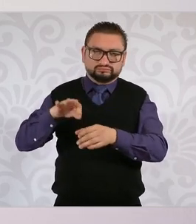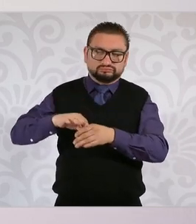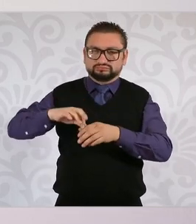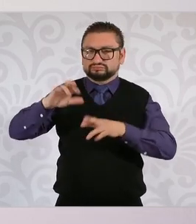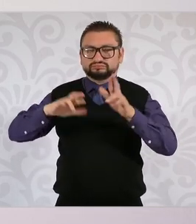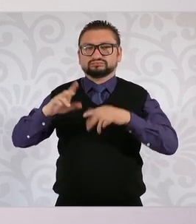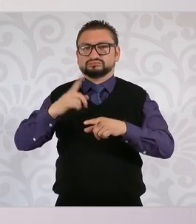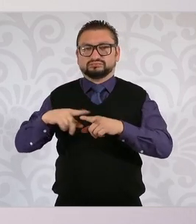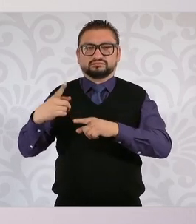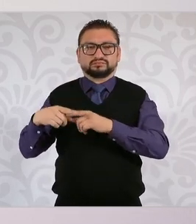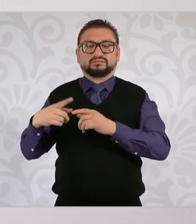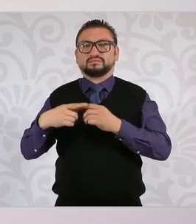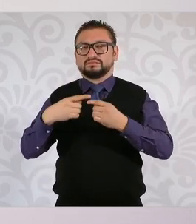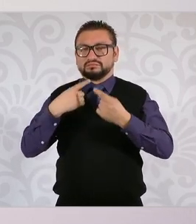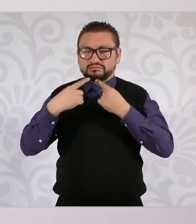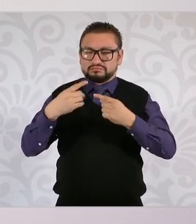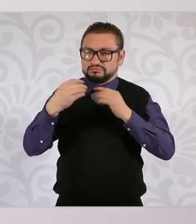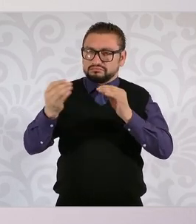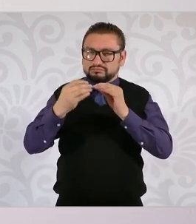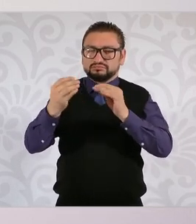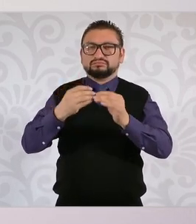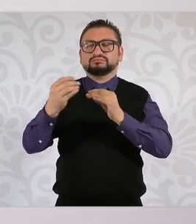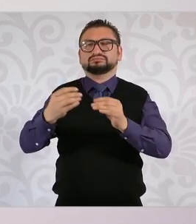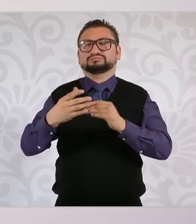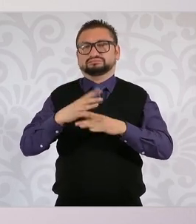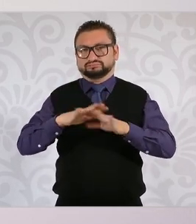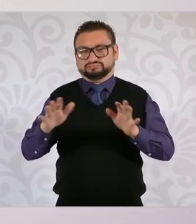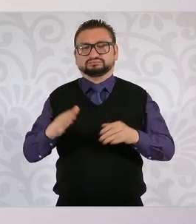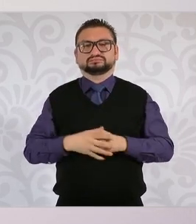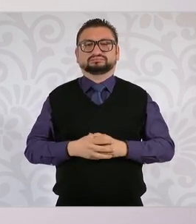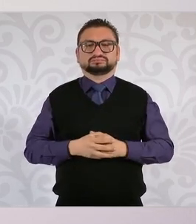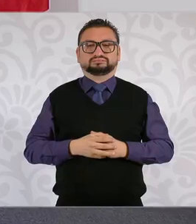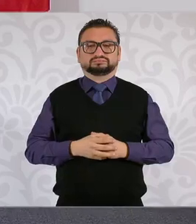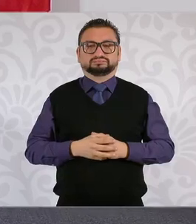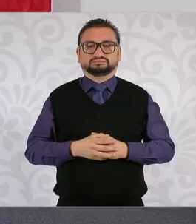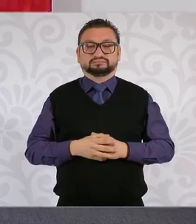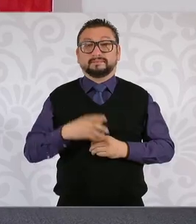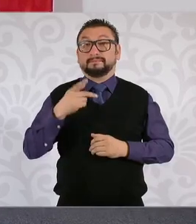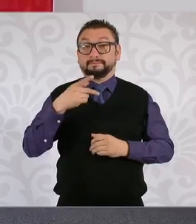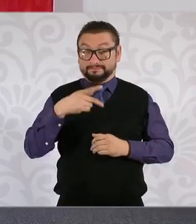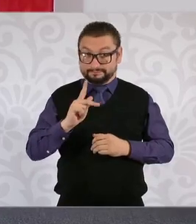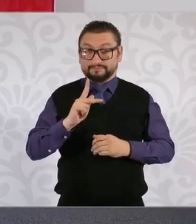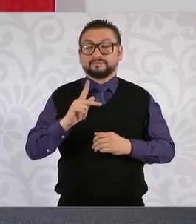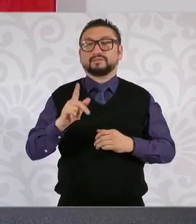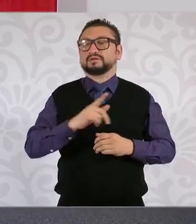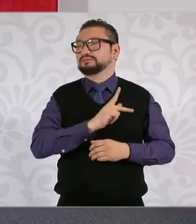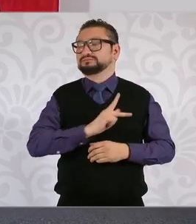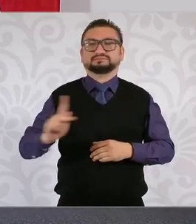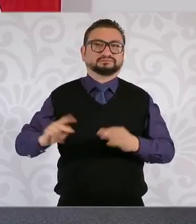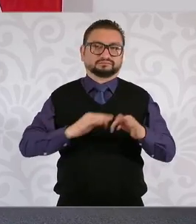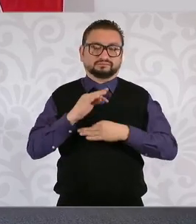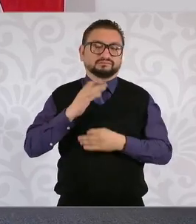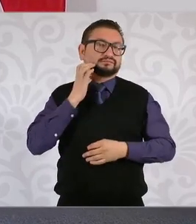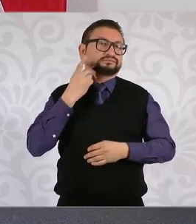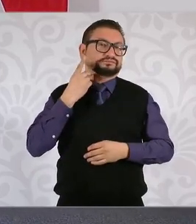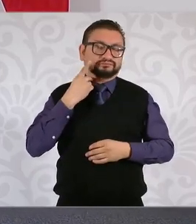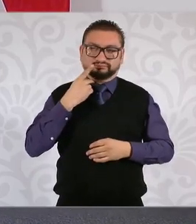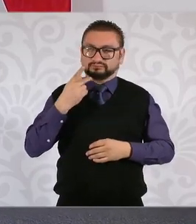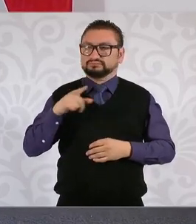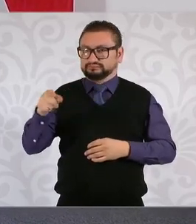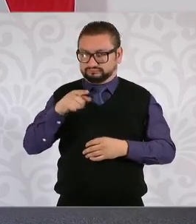discutirlas, debatirlas, pero las y los legisladores fueron